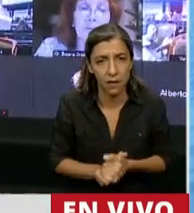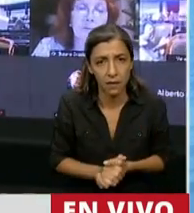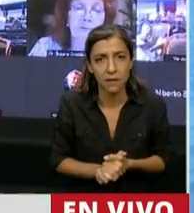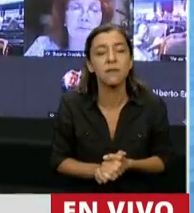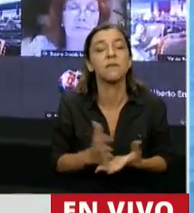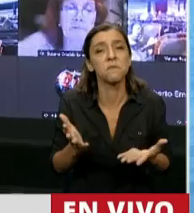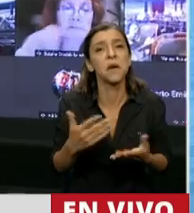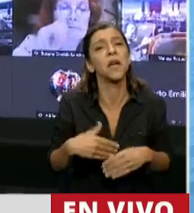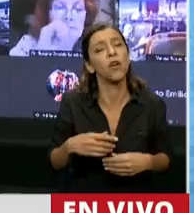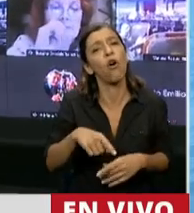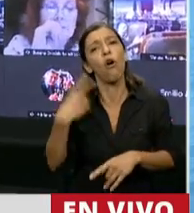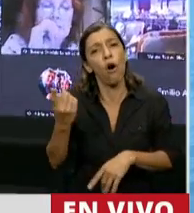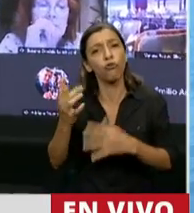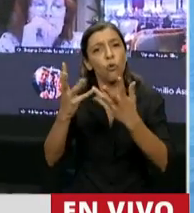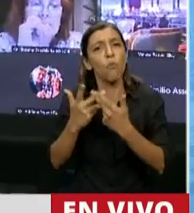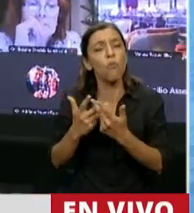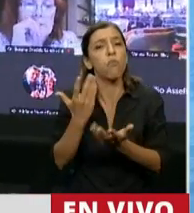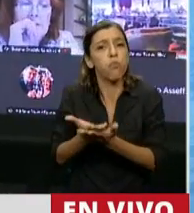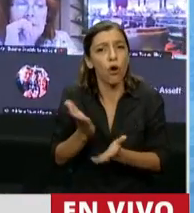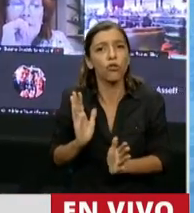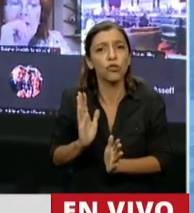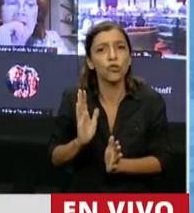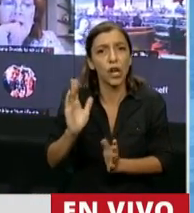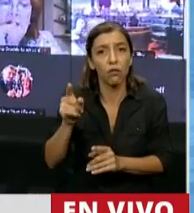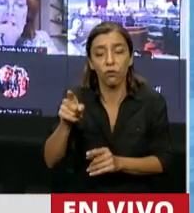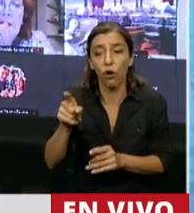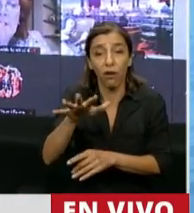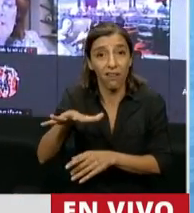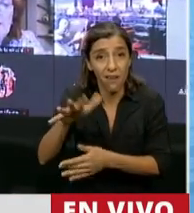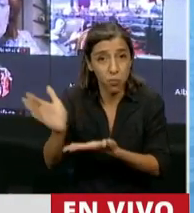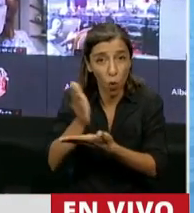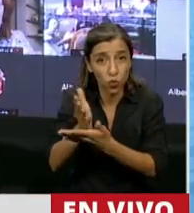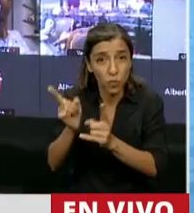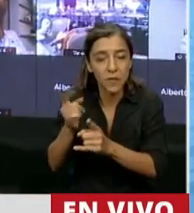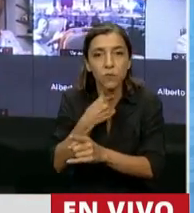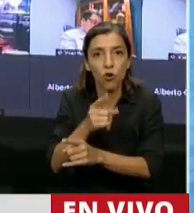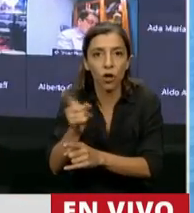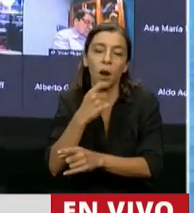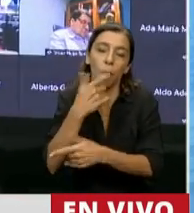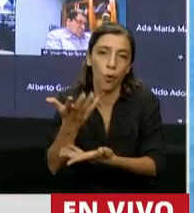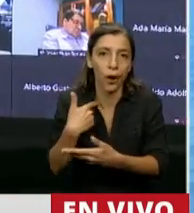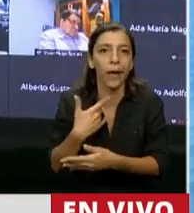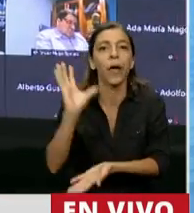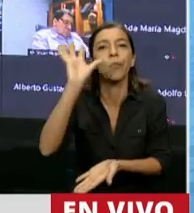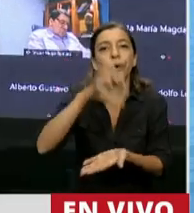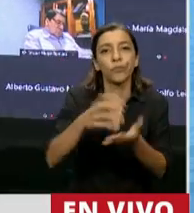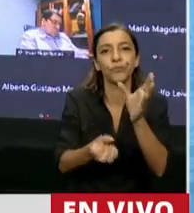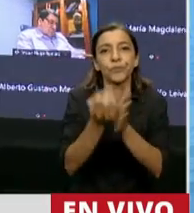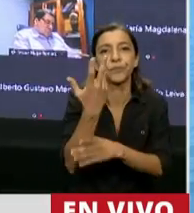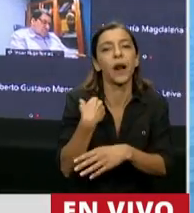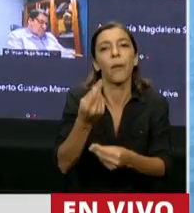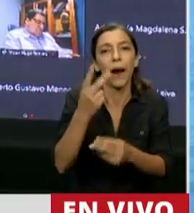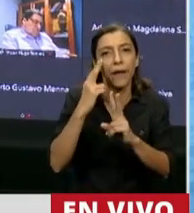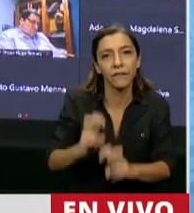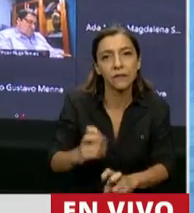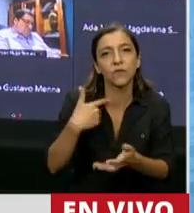proyectos que el sector productivo no quiere, como el Observatorio de Agroquímicos, el cual ya es